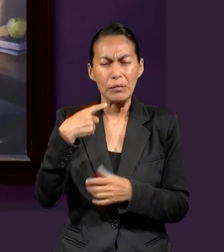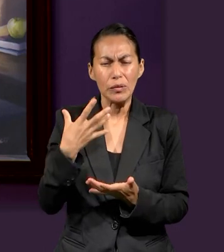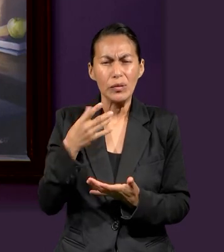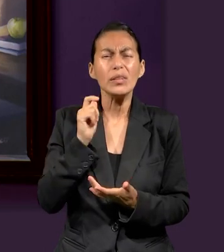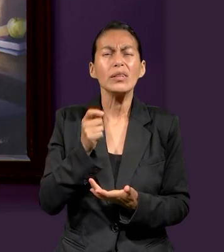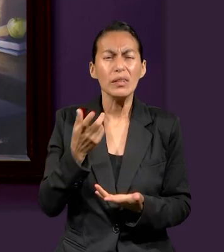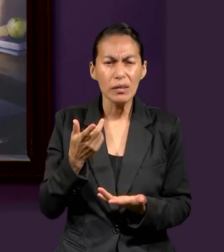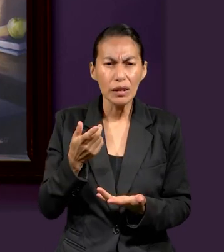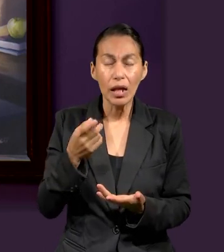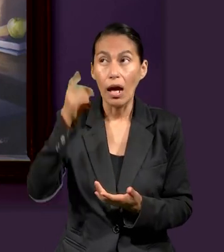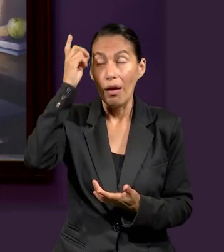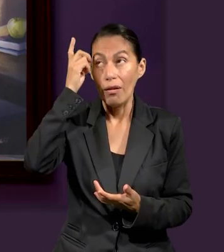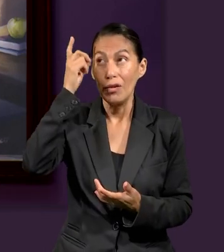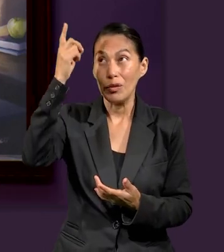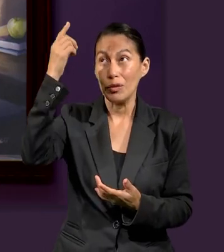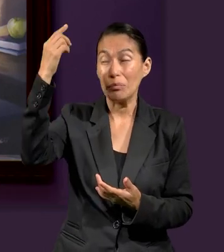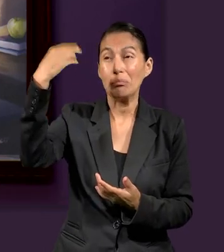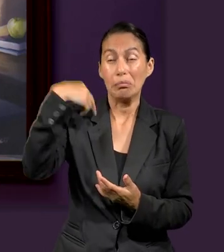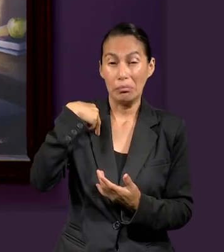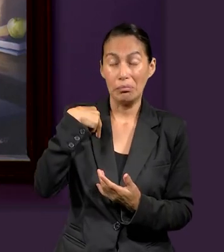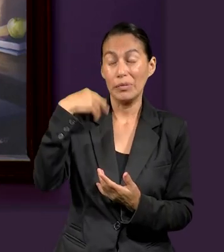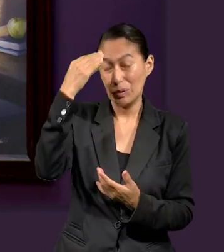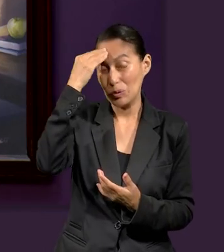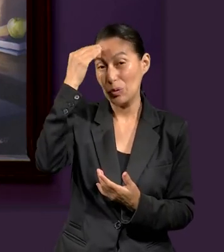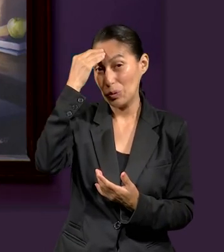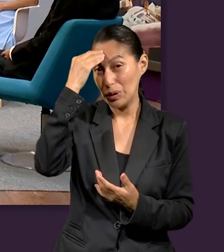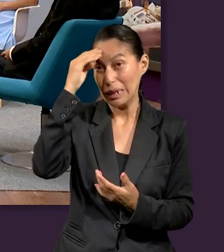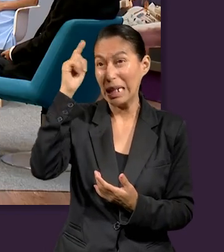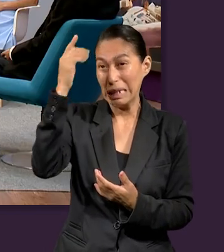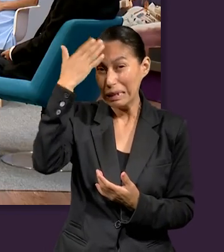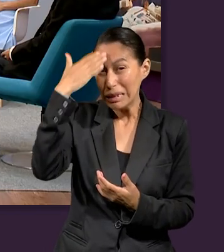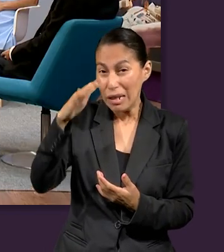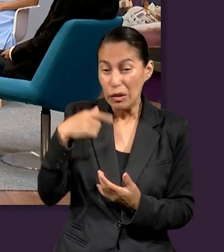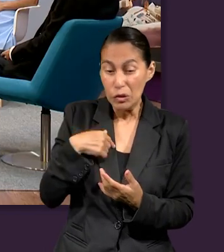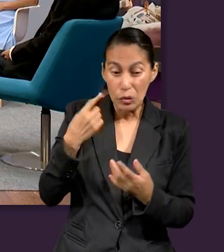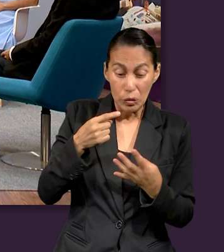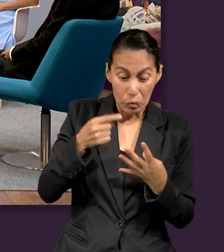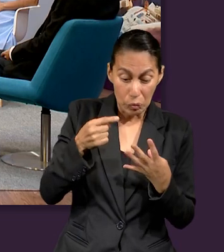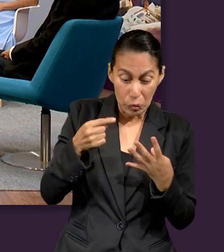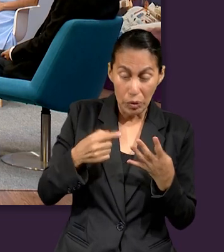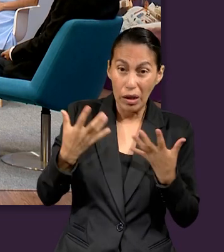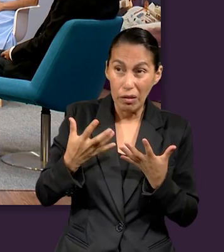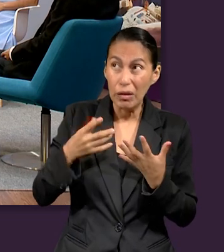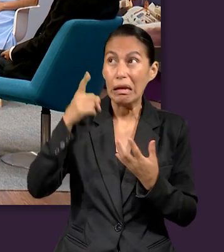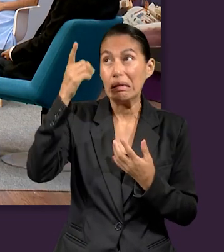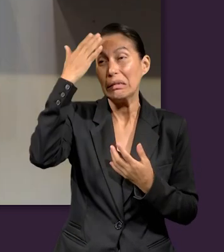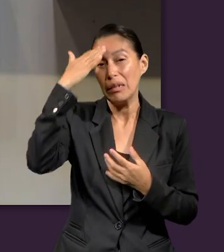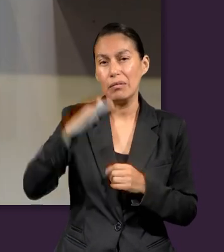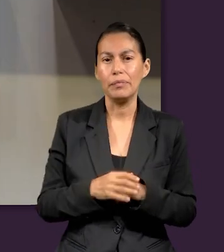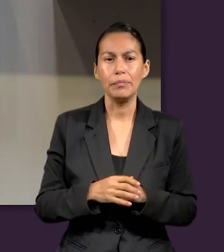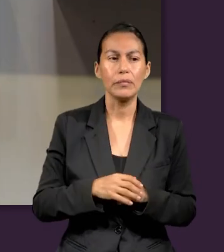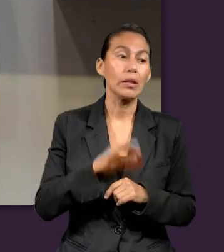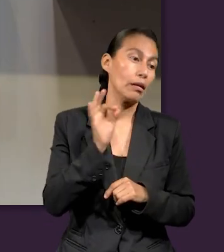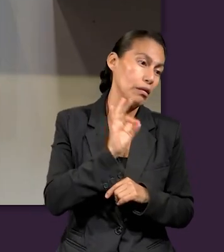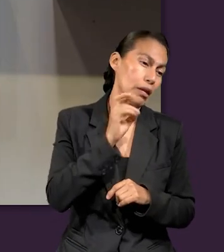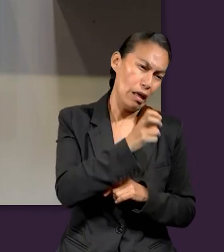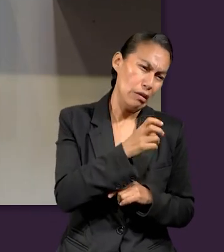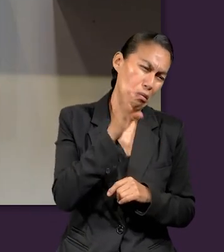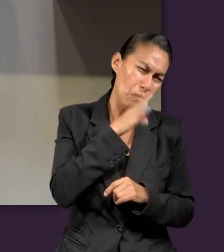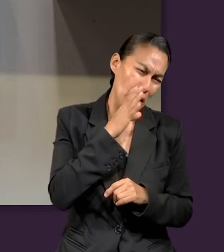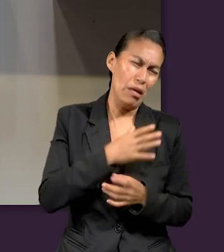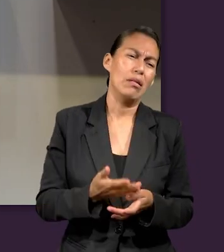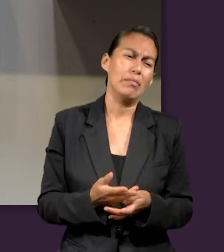todo lo que hemos hecho. Sí, y probablemente eso te puede dar temor porque dices, he hecho cosas buenas.